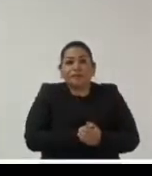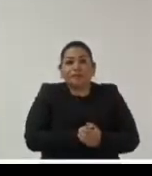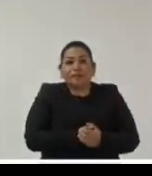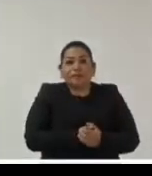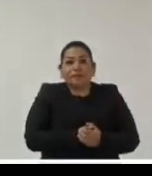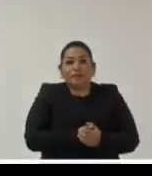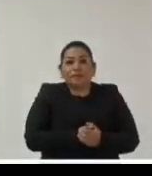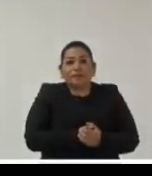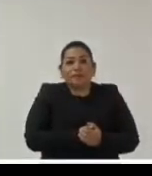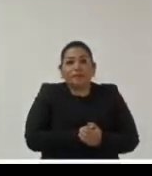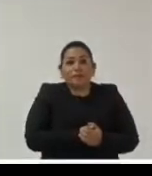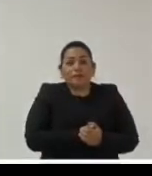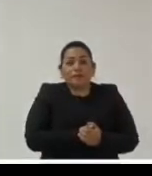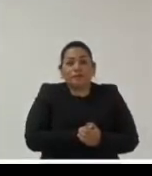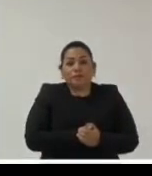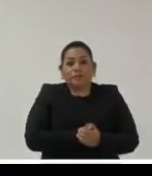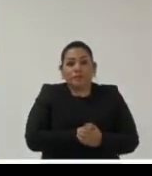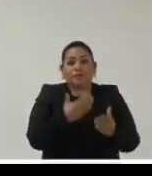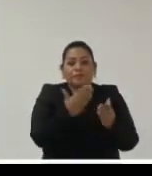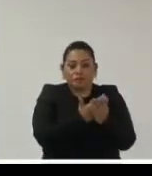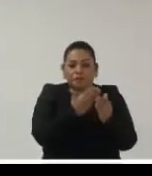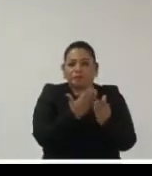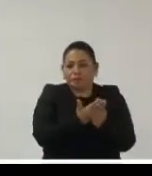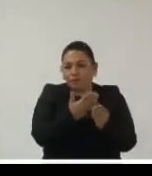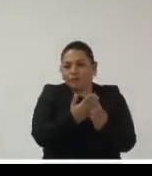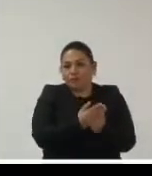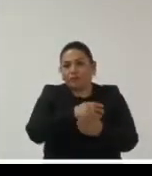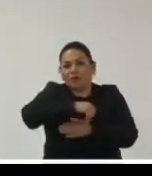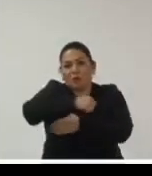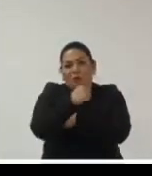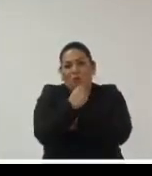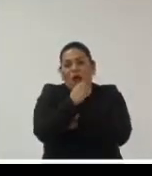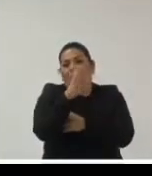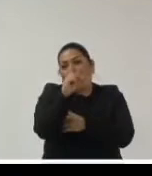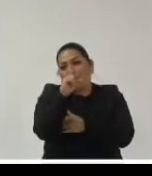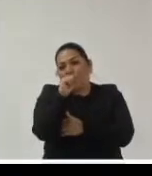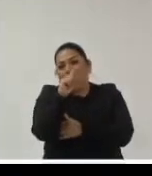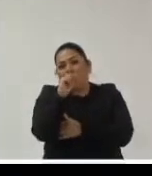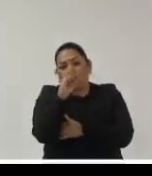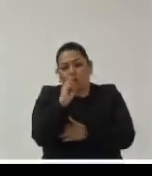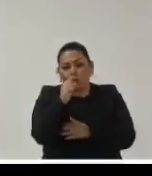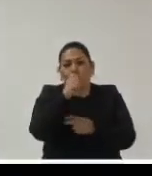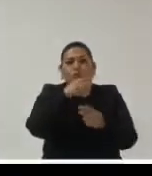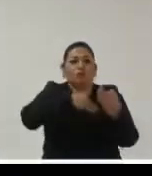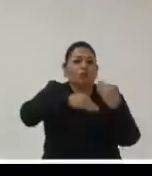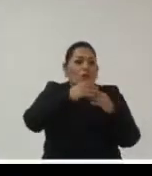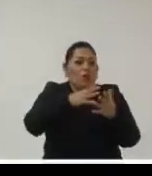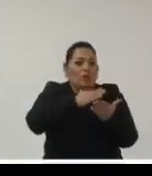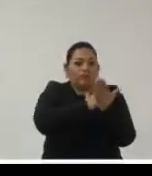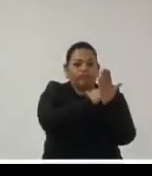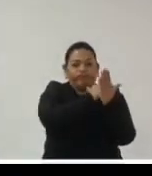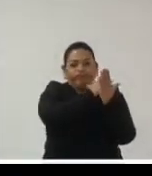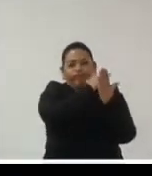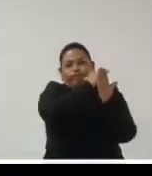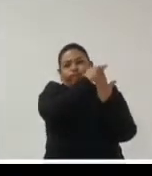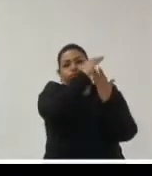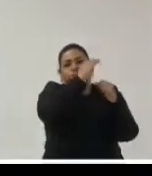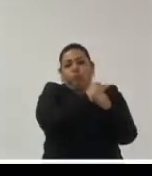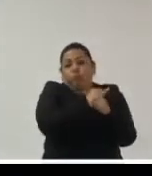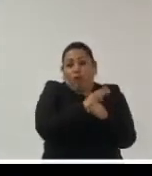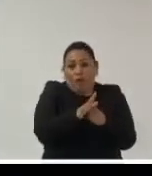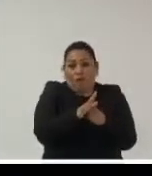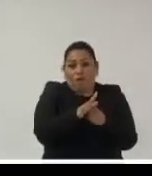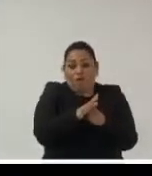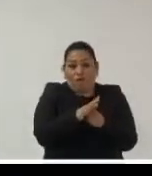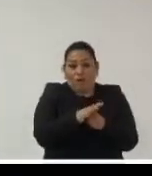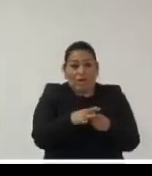constituida ella por documentos registros y por datos por supuesto ese aumento vertiginoso de la información nos está llevando